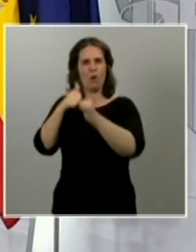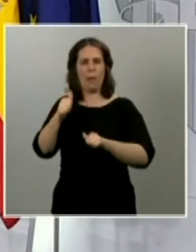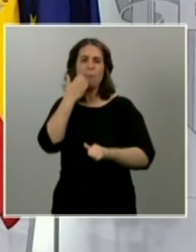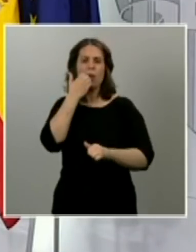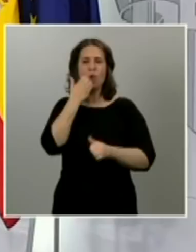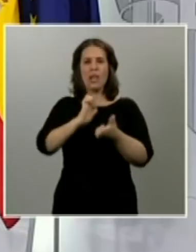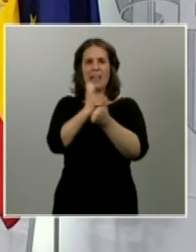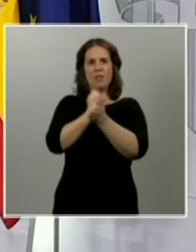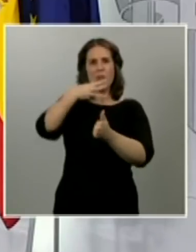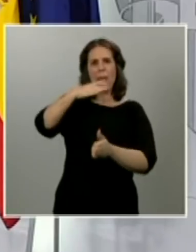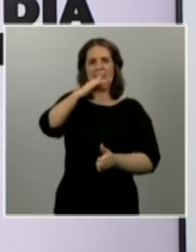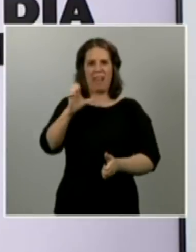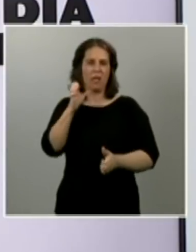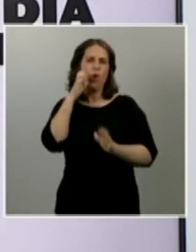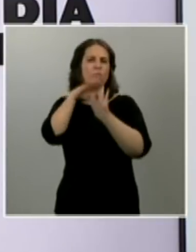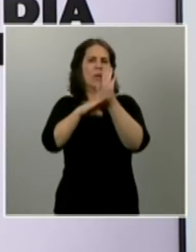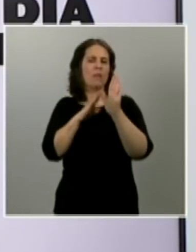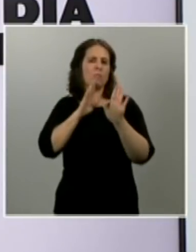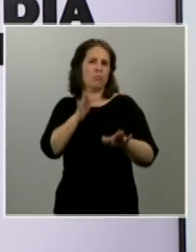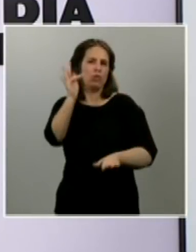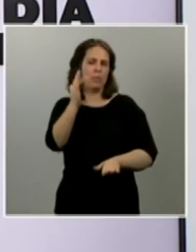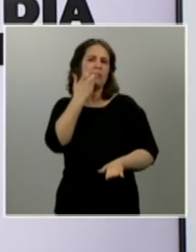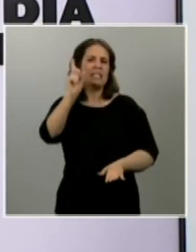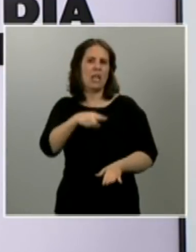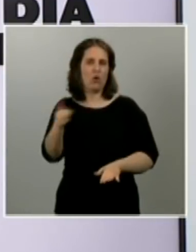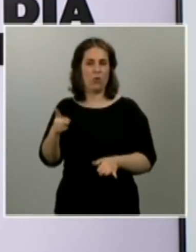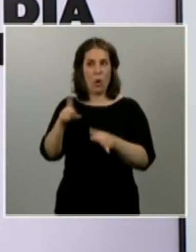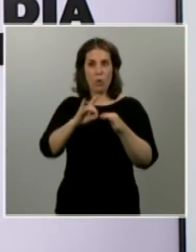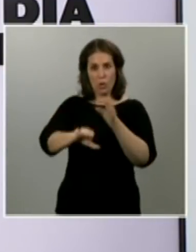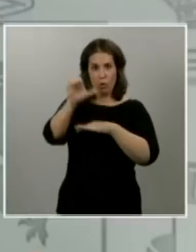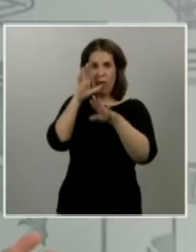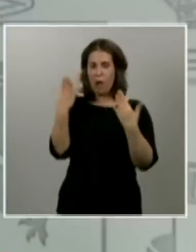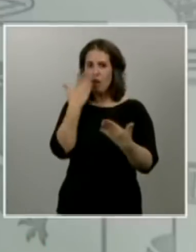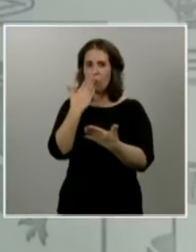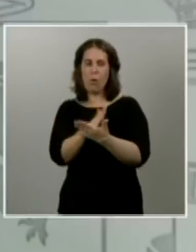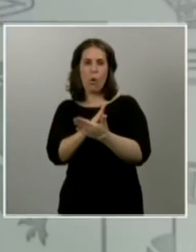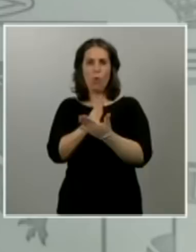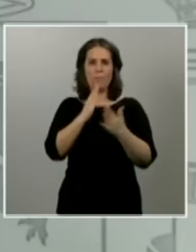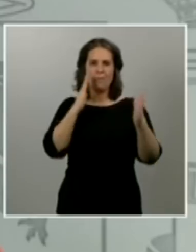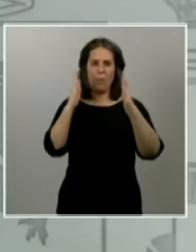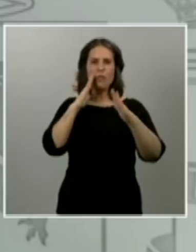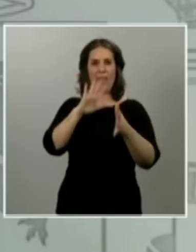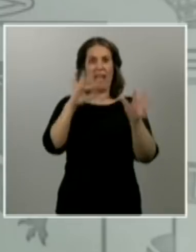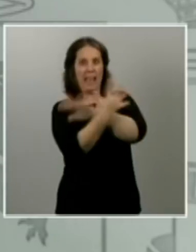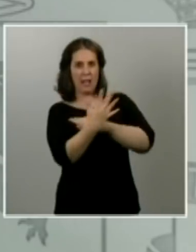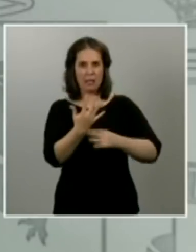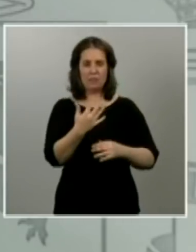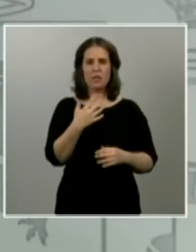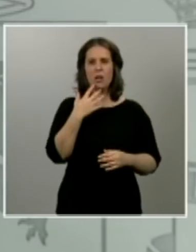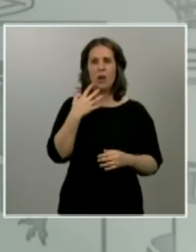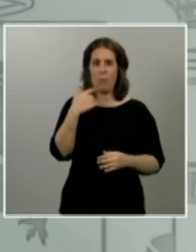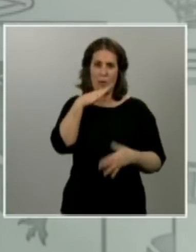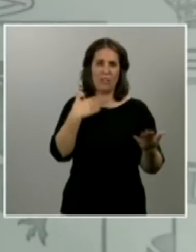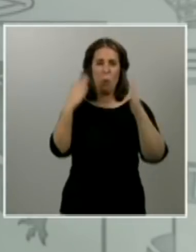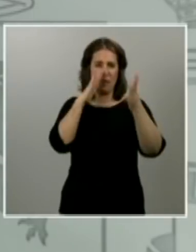condiciones favorables ¿cree que se encuentra la Unión Europea en un punto de inflexión? estamos en un punto de inflexión es evidente lo que no sabemos